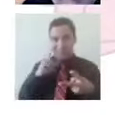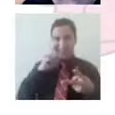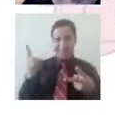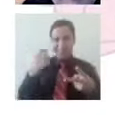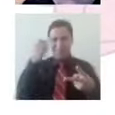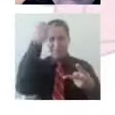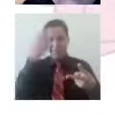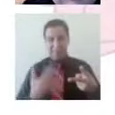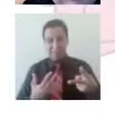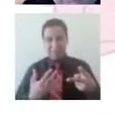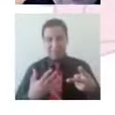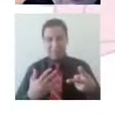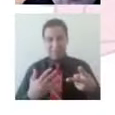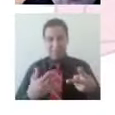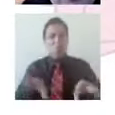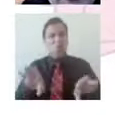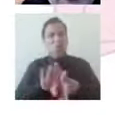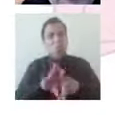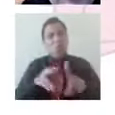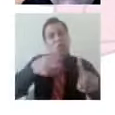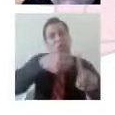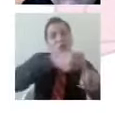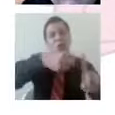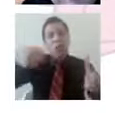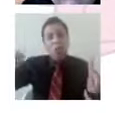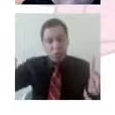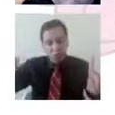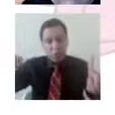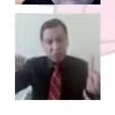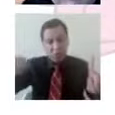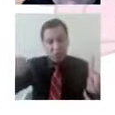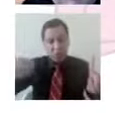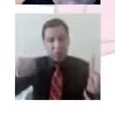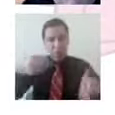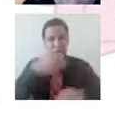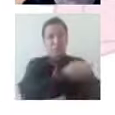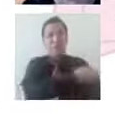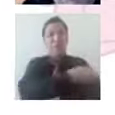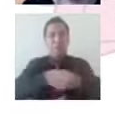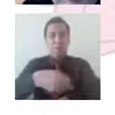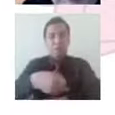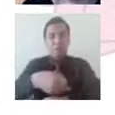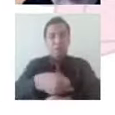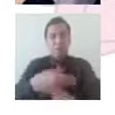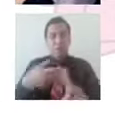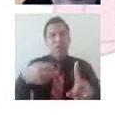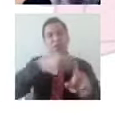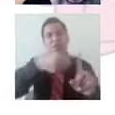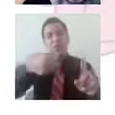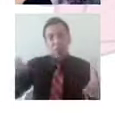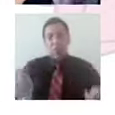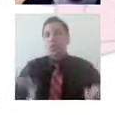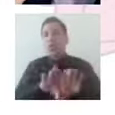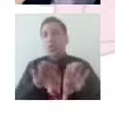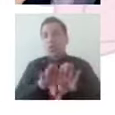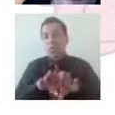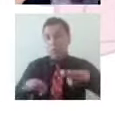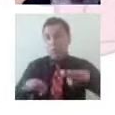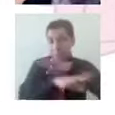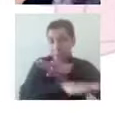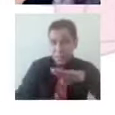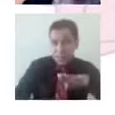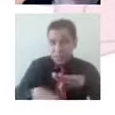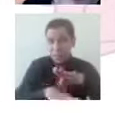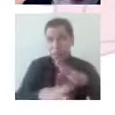va a ser la manera de organización para cubrir las necesidades específicamente humanas, básicas como la